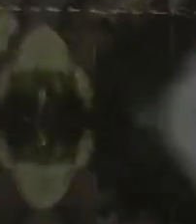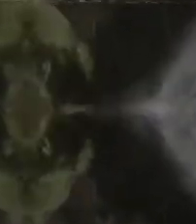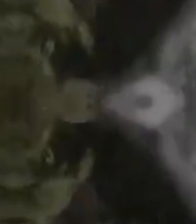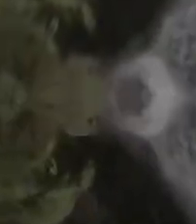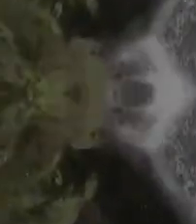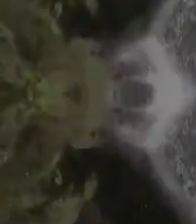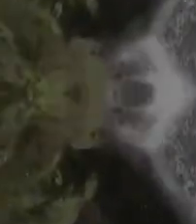Gracias, Deal unter. CC por